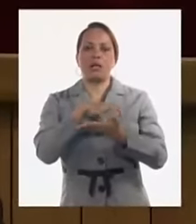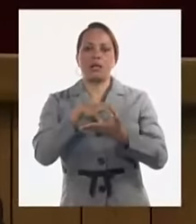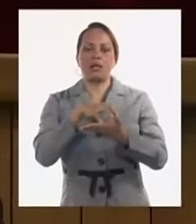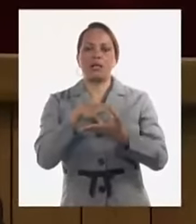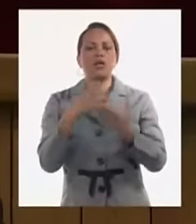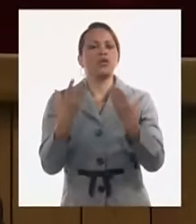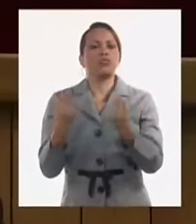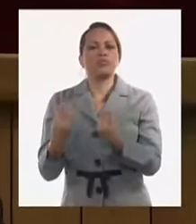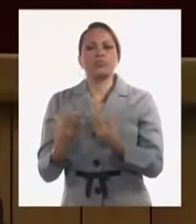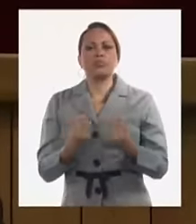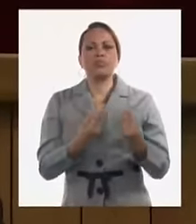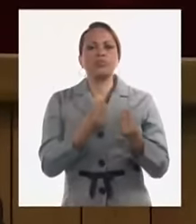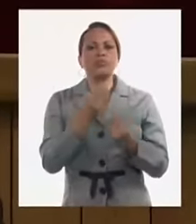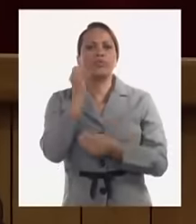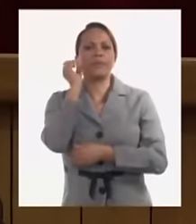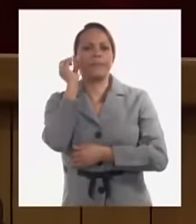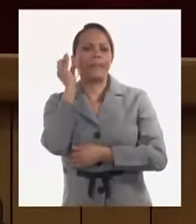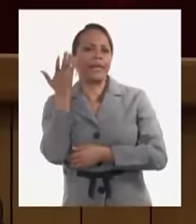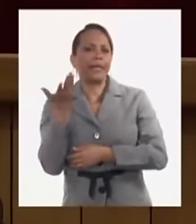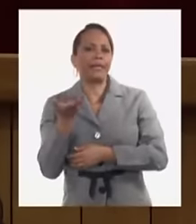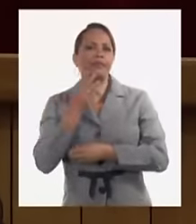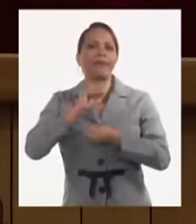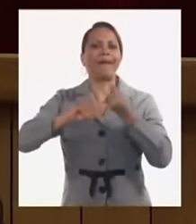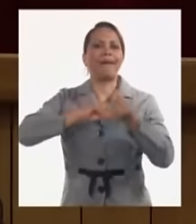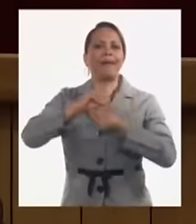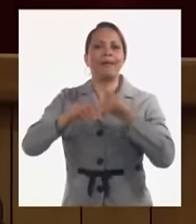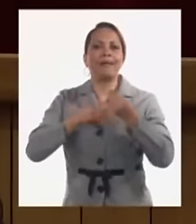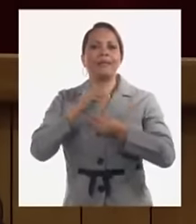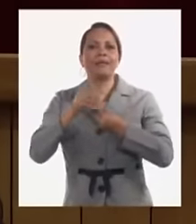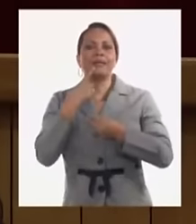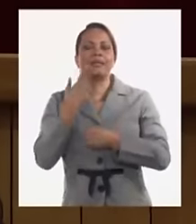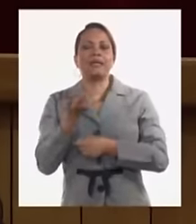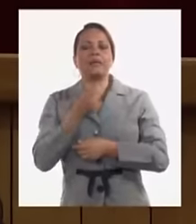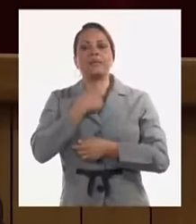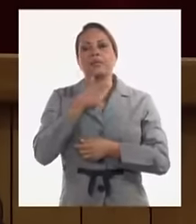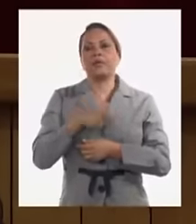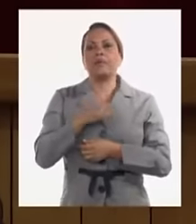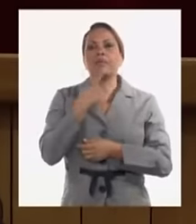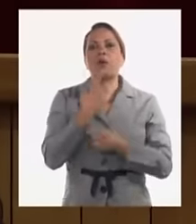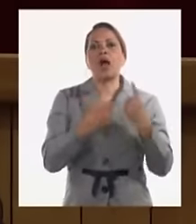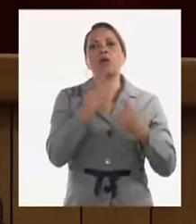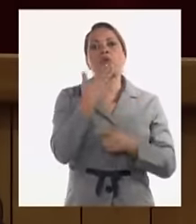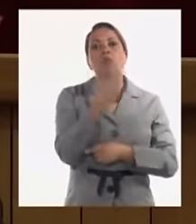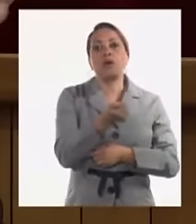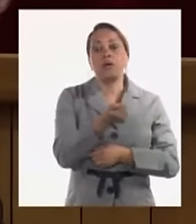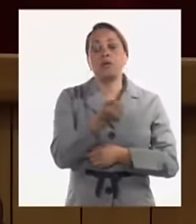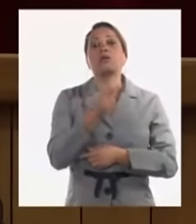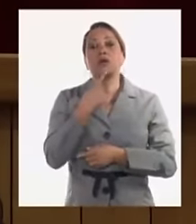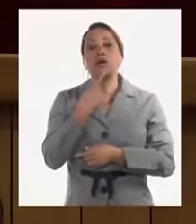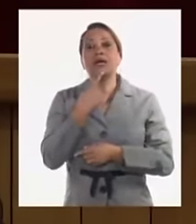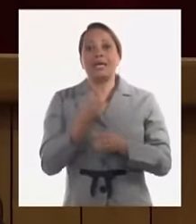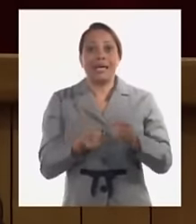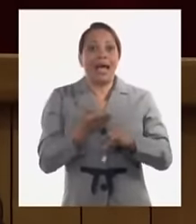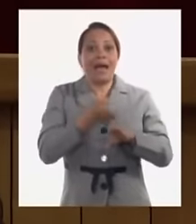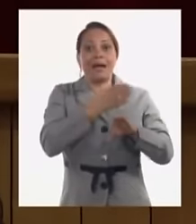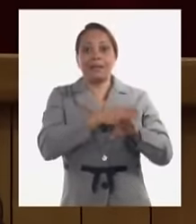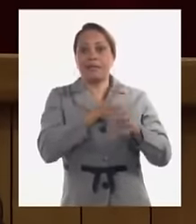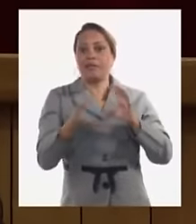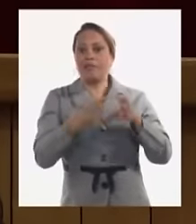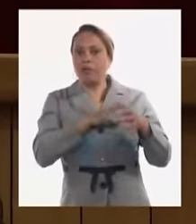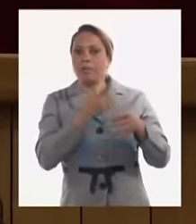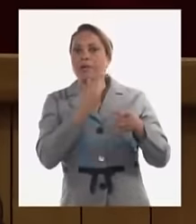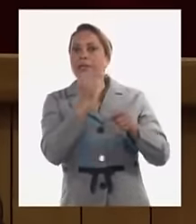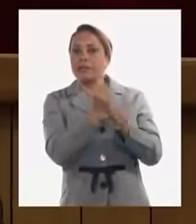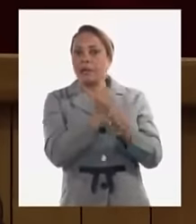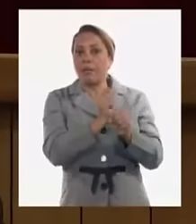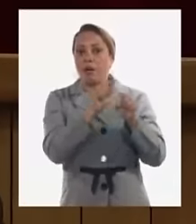muchos inventos y tergivizaciones de una cosa tan buena que surgió antes de esta forma de gestión